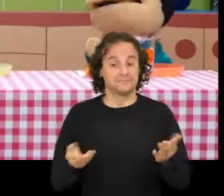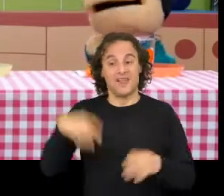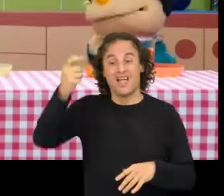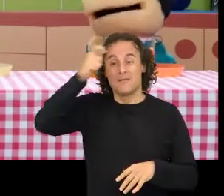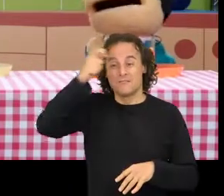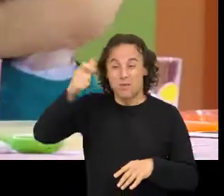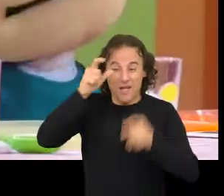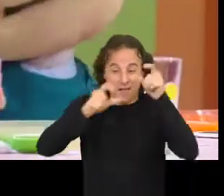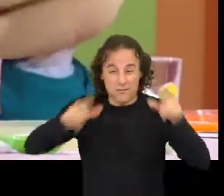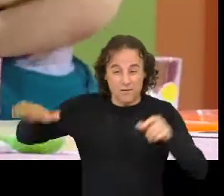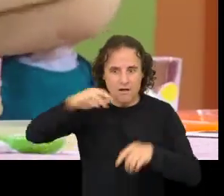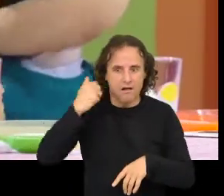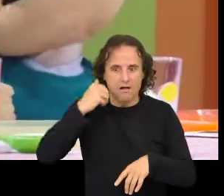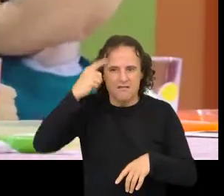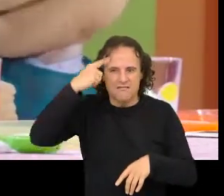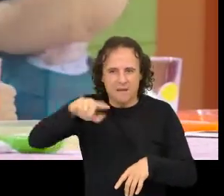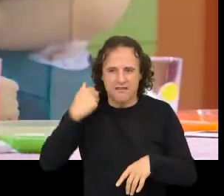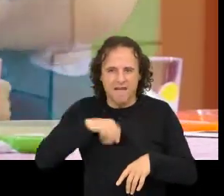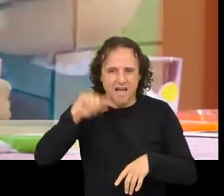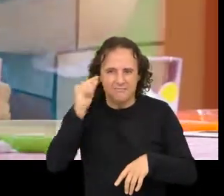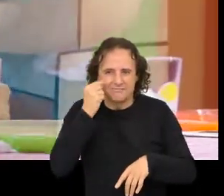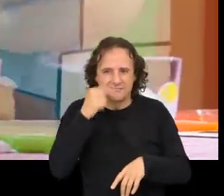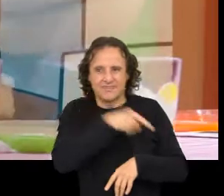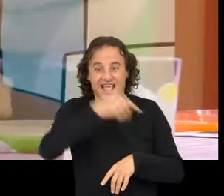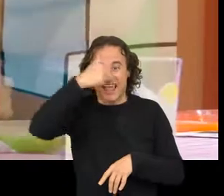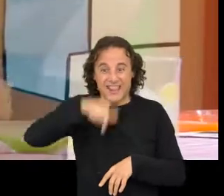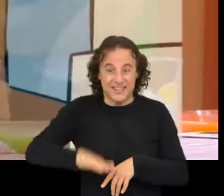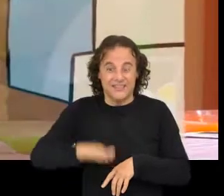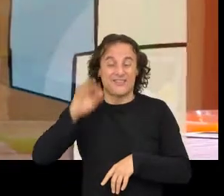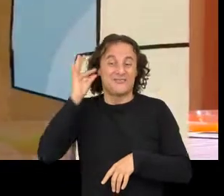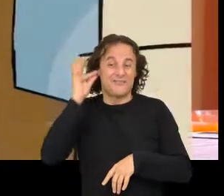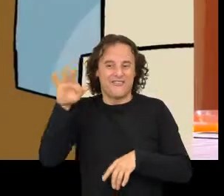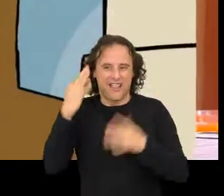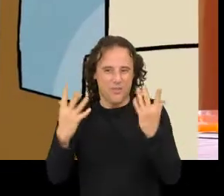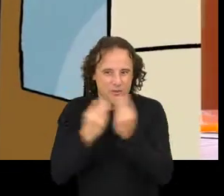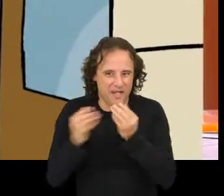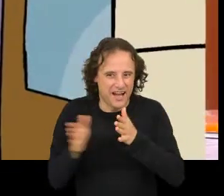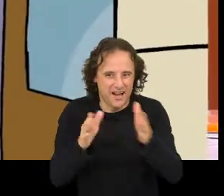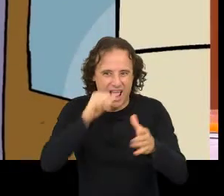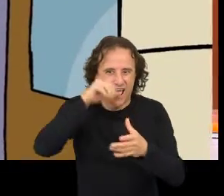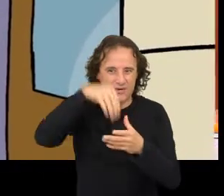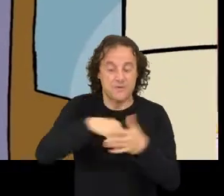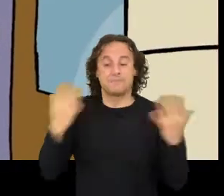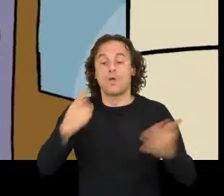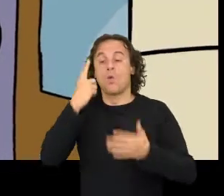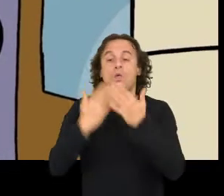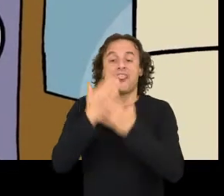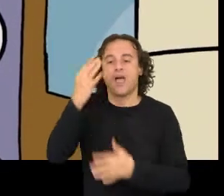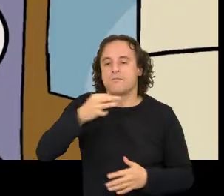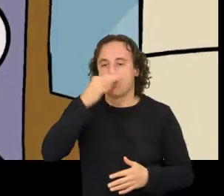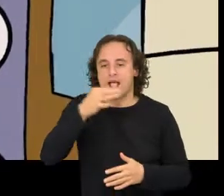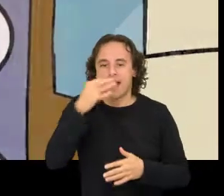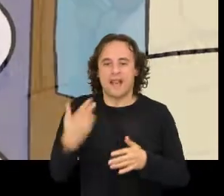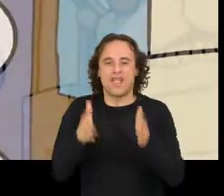Na vila, souberon todos Que o neno ia o río coa francesiña E unha tarde O pasarela pola escola